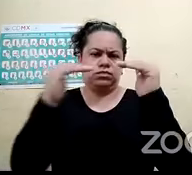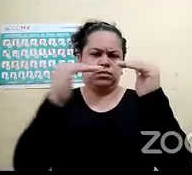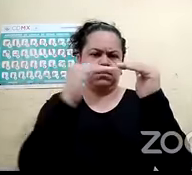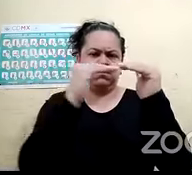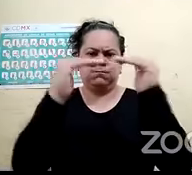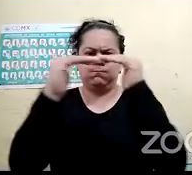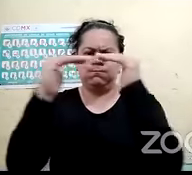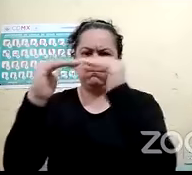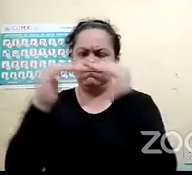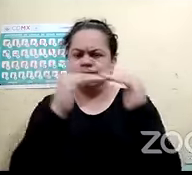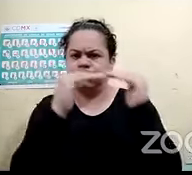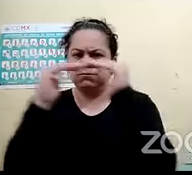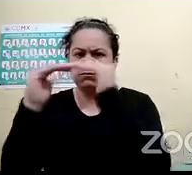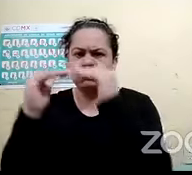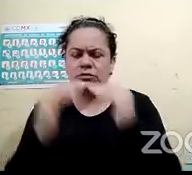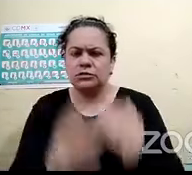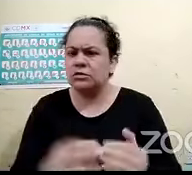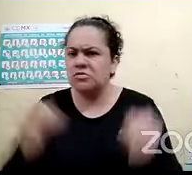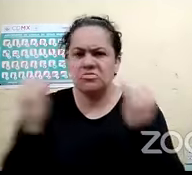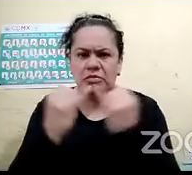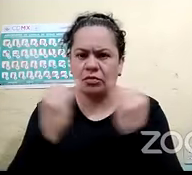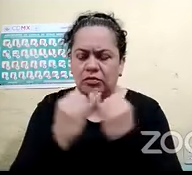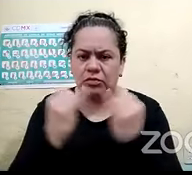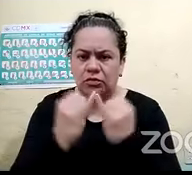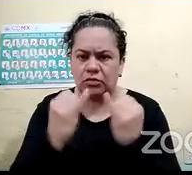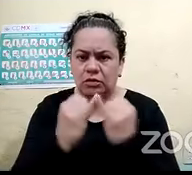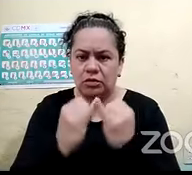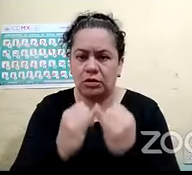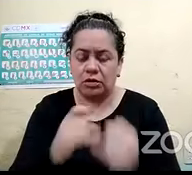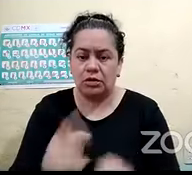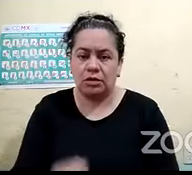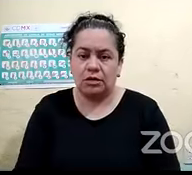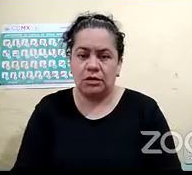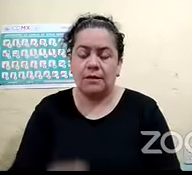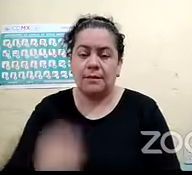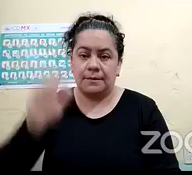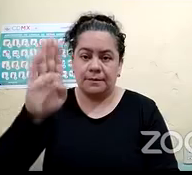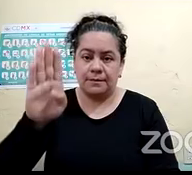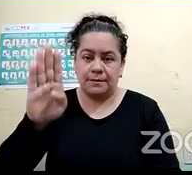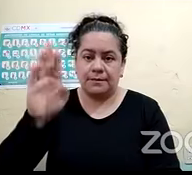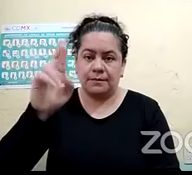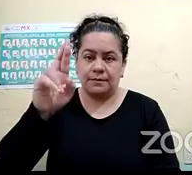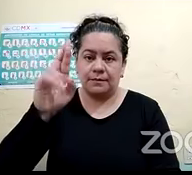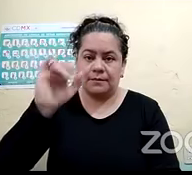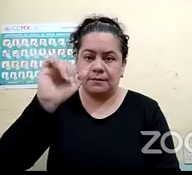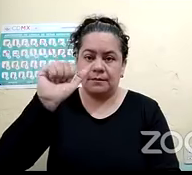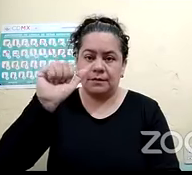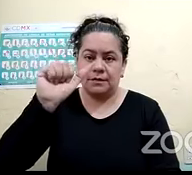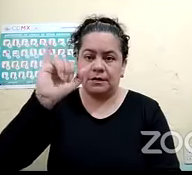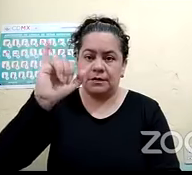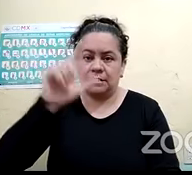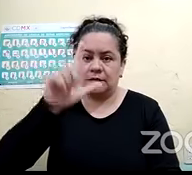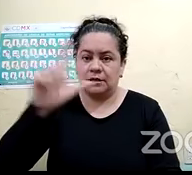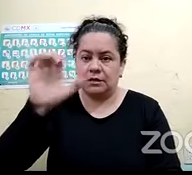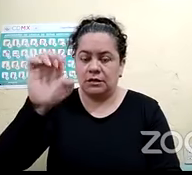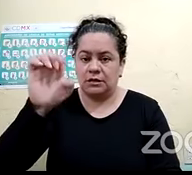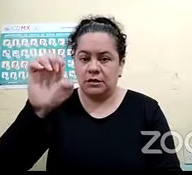Tanto así que el Braille lo podemos escribir en la máquina, en